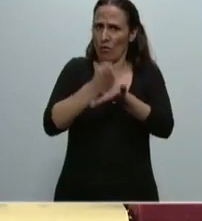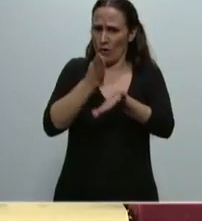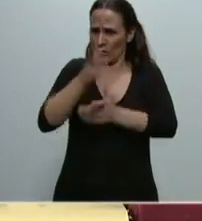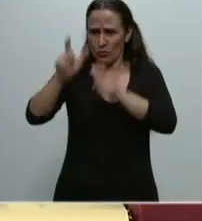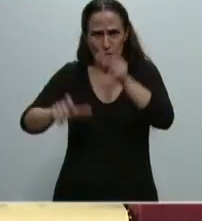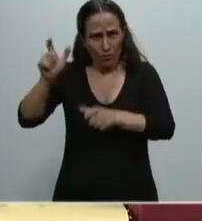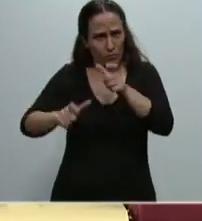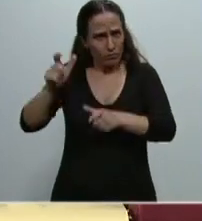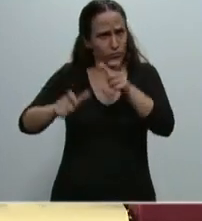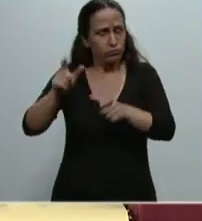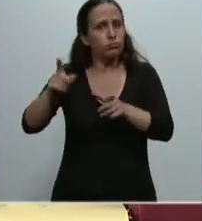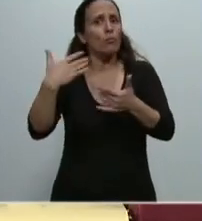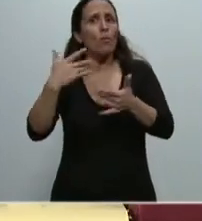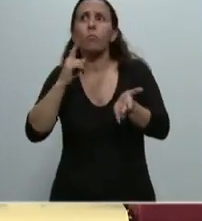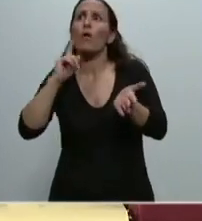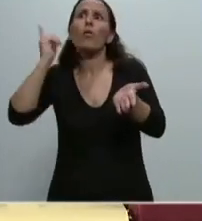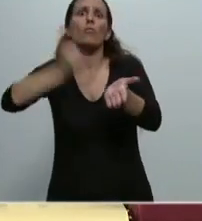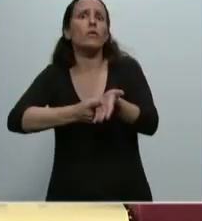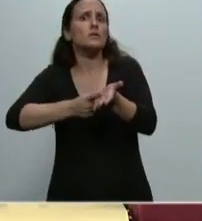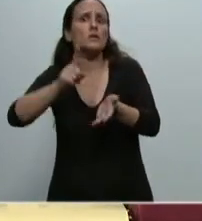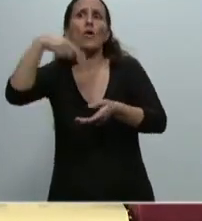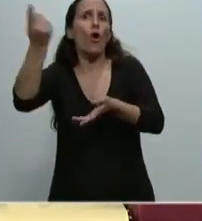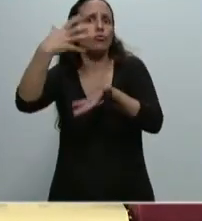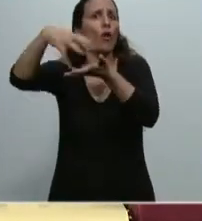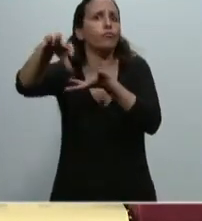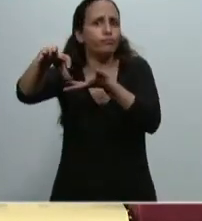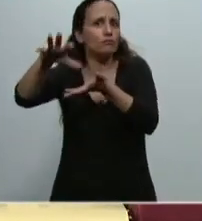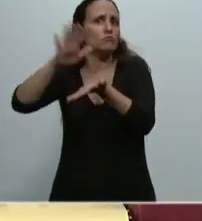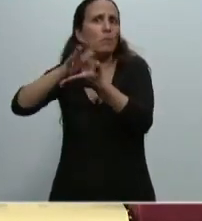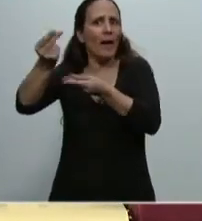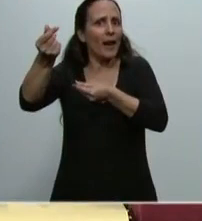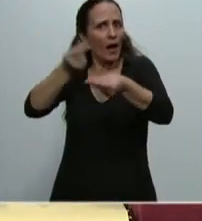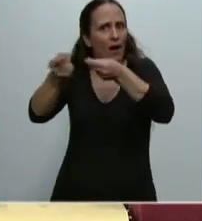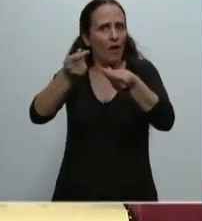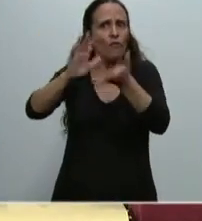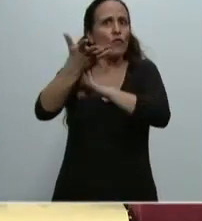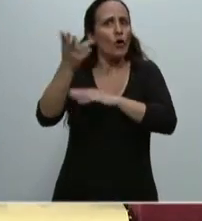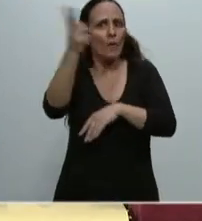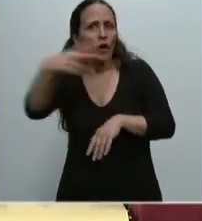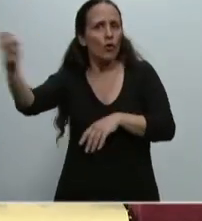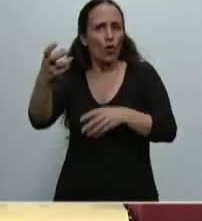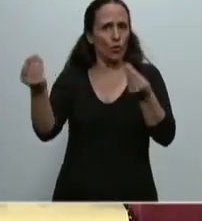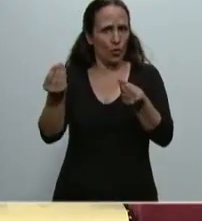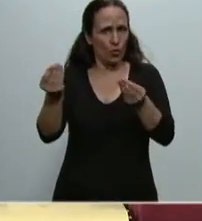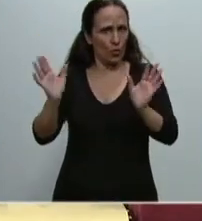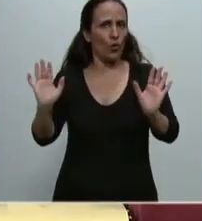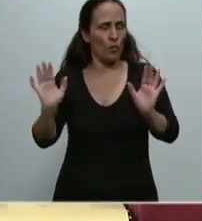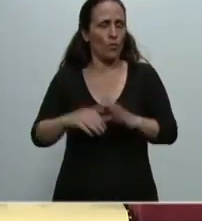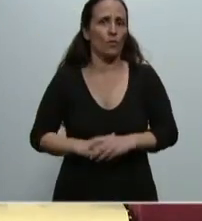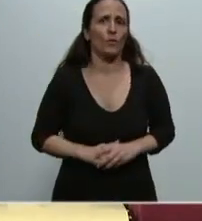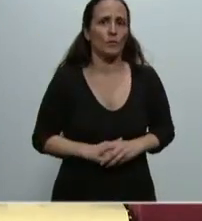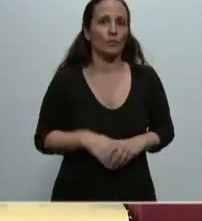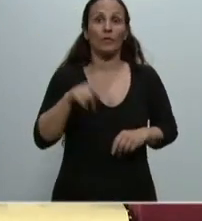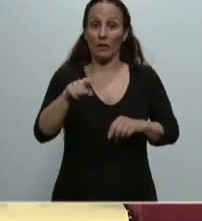de designar un nuevo agente fiduciario que garantice el canal de cobro de los servicios correspondientes